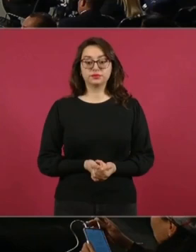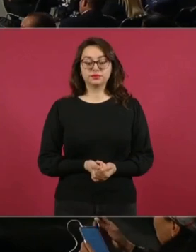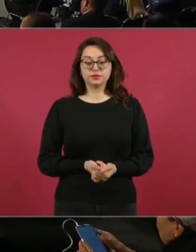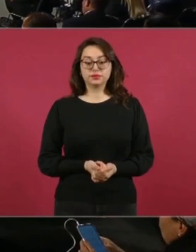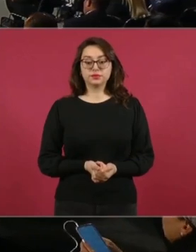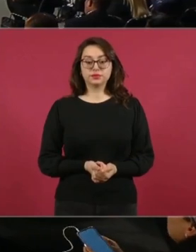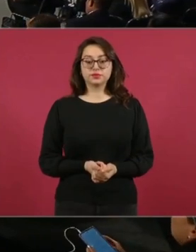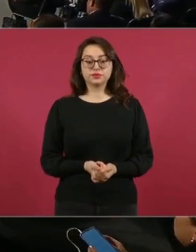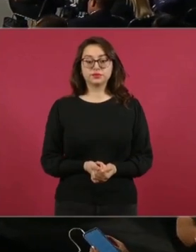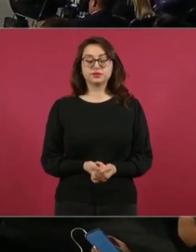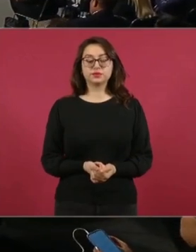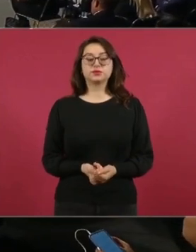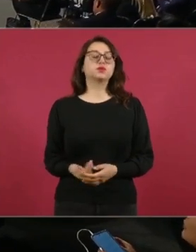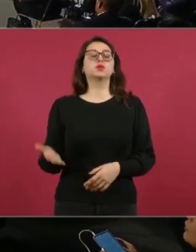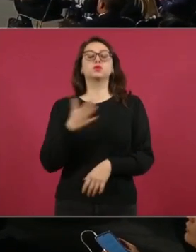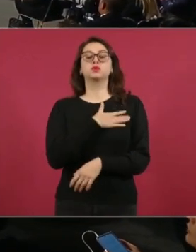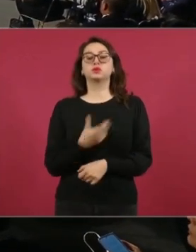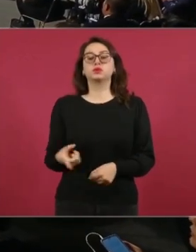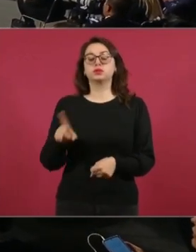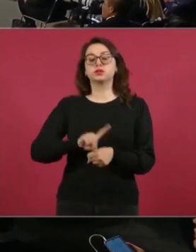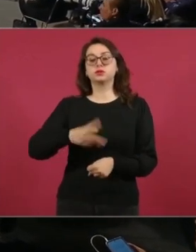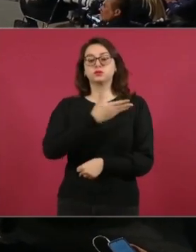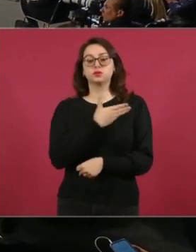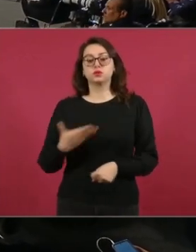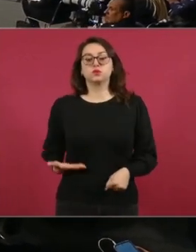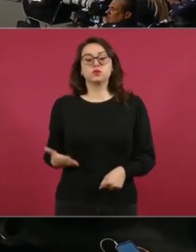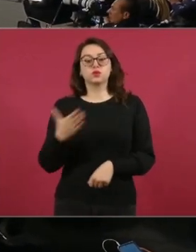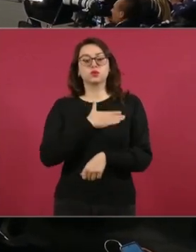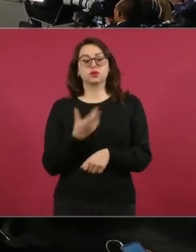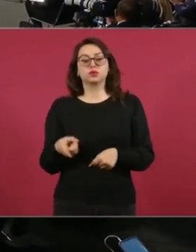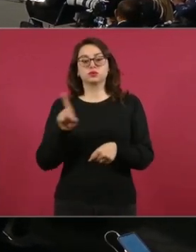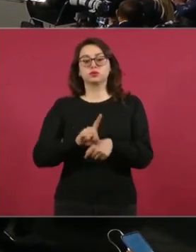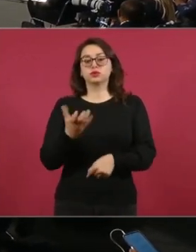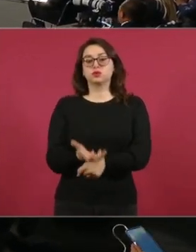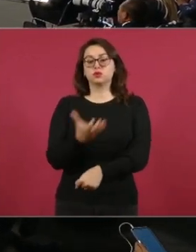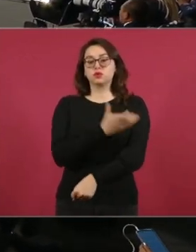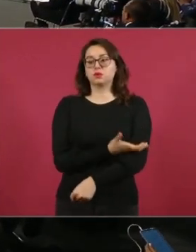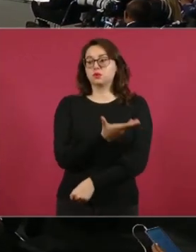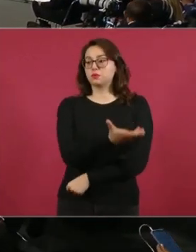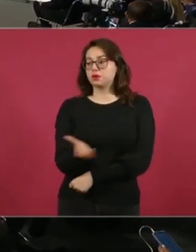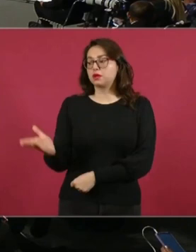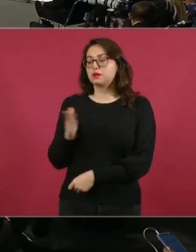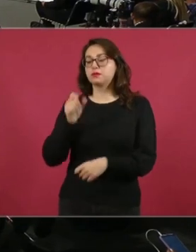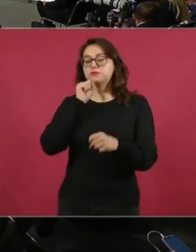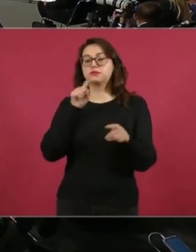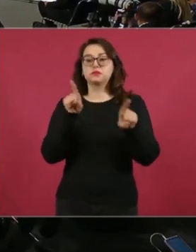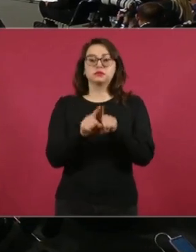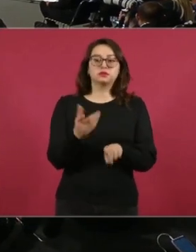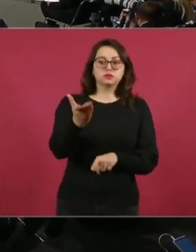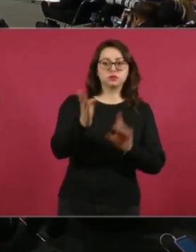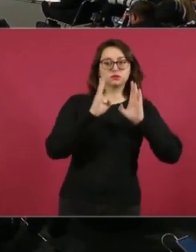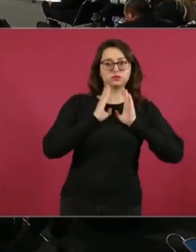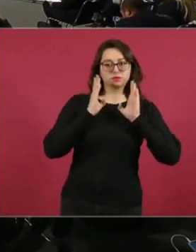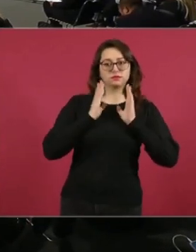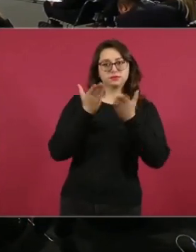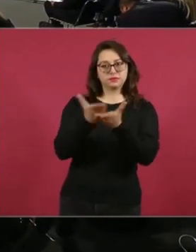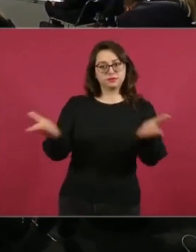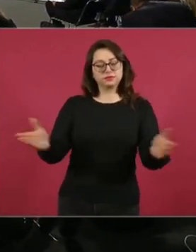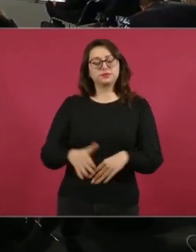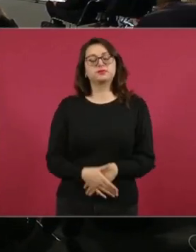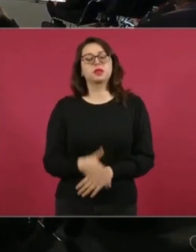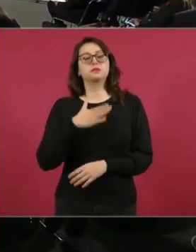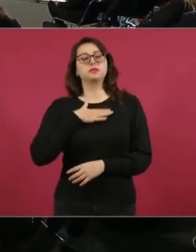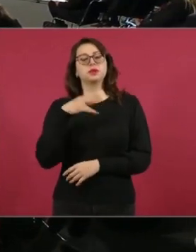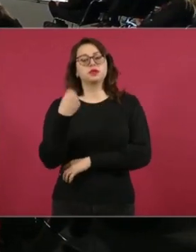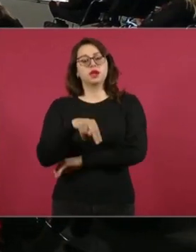Sí, buenos días, señor presidente. Muchas gracias. Buenos días a los compañeros y al personal de las Fuerzas Armadas que nos acompaña. Demian Duarte de